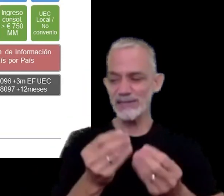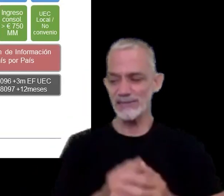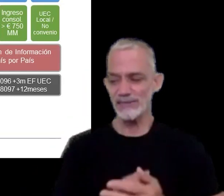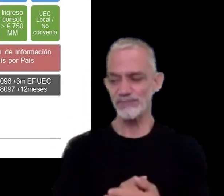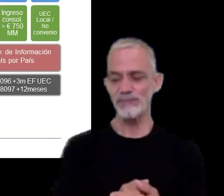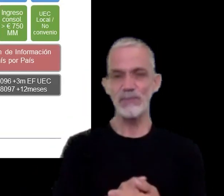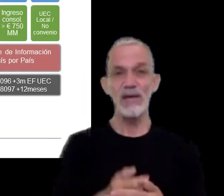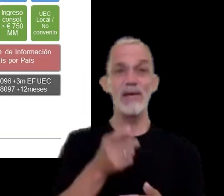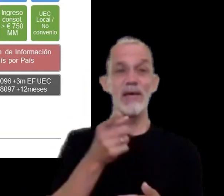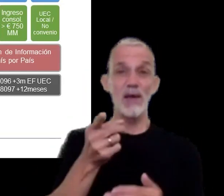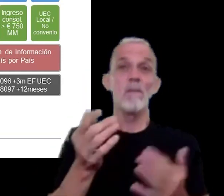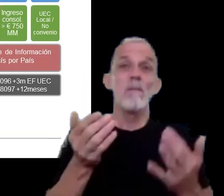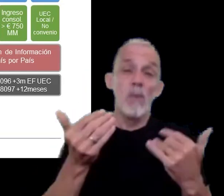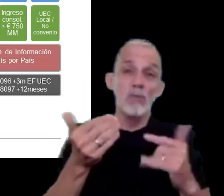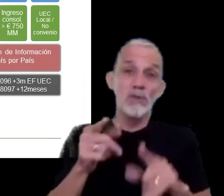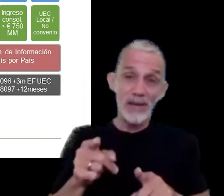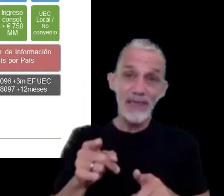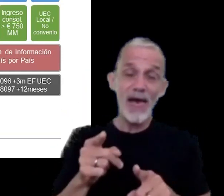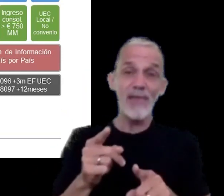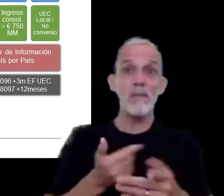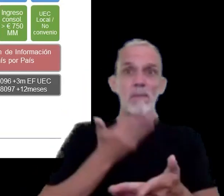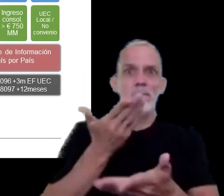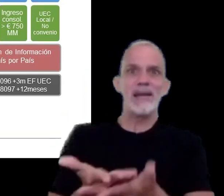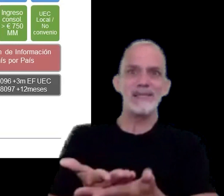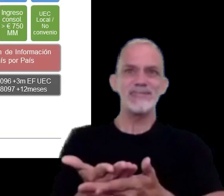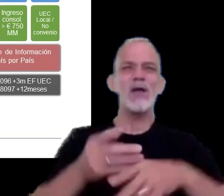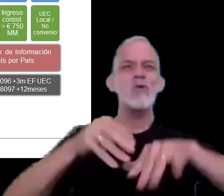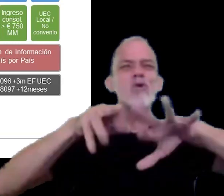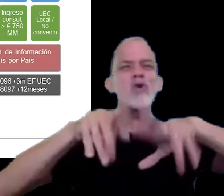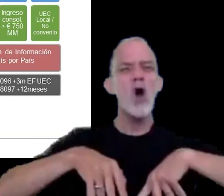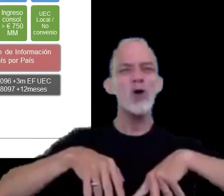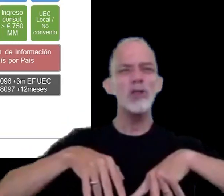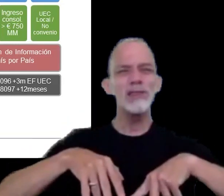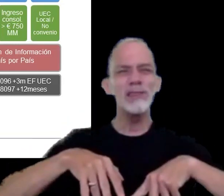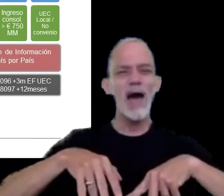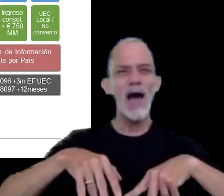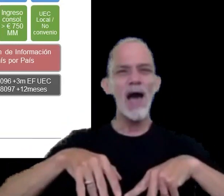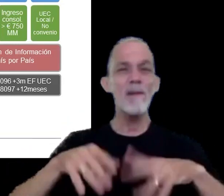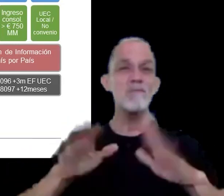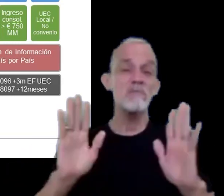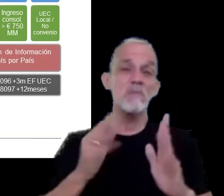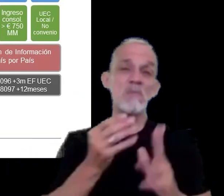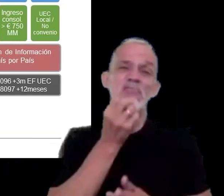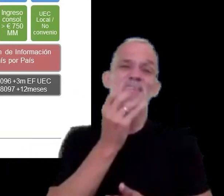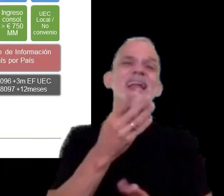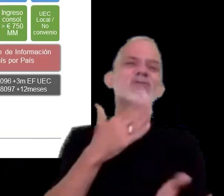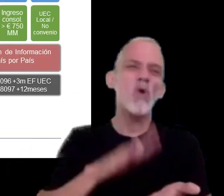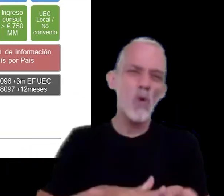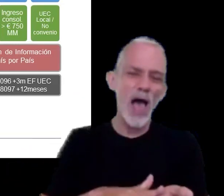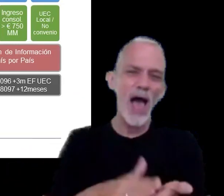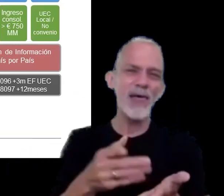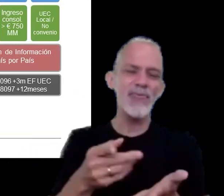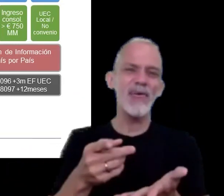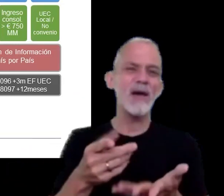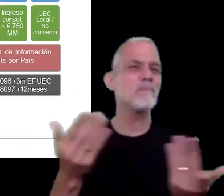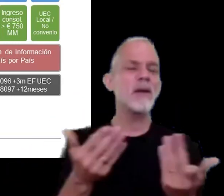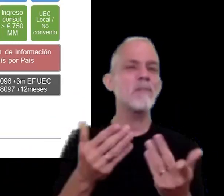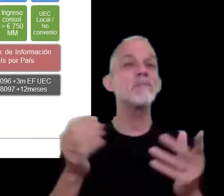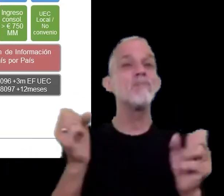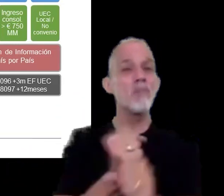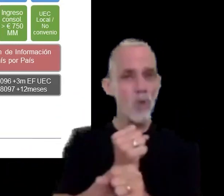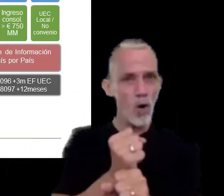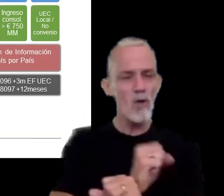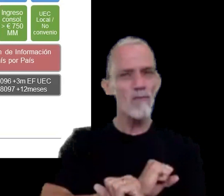la posibilidad de presentar una nota en carácter de clasación jurada de ratificación